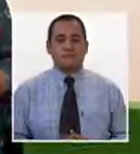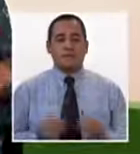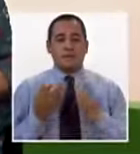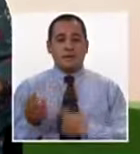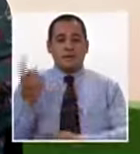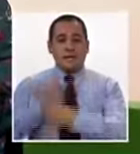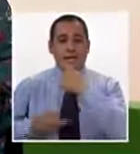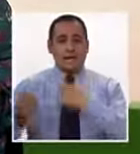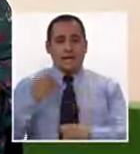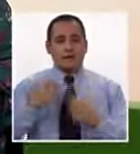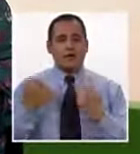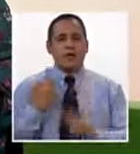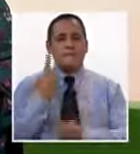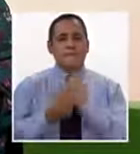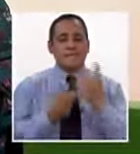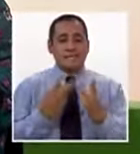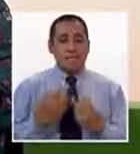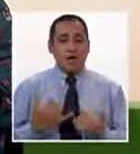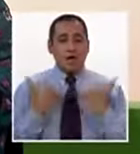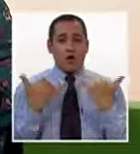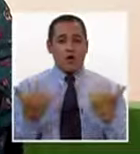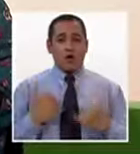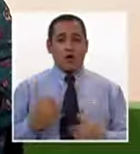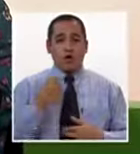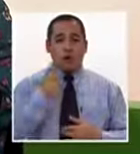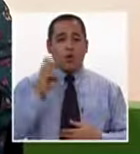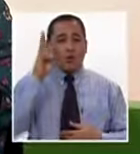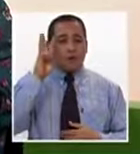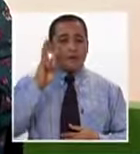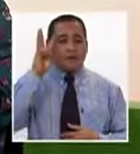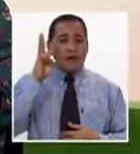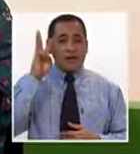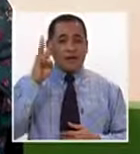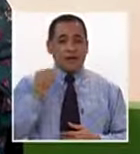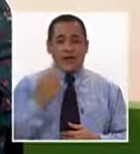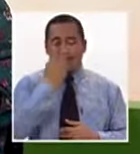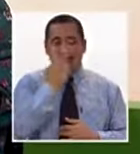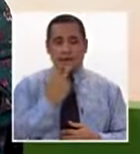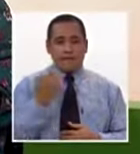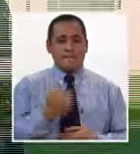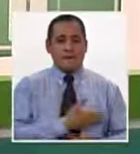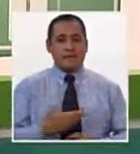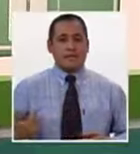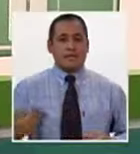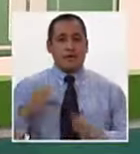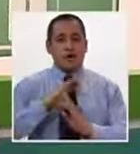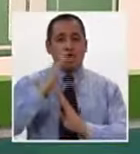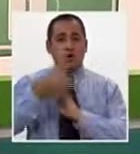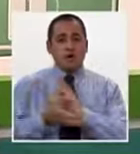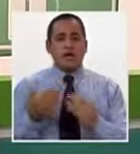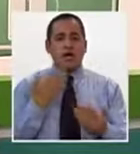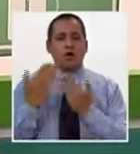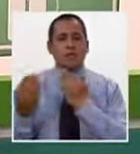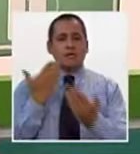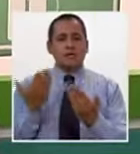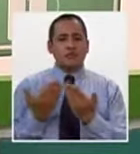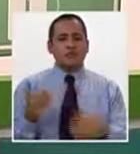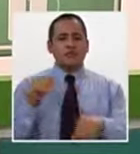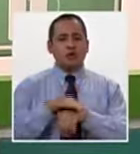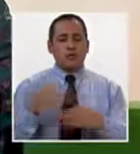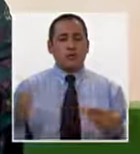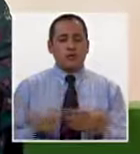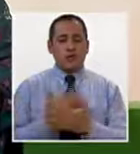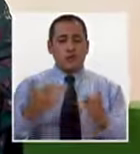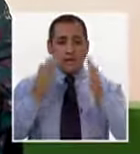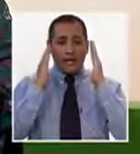Ya estamos de regreso y nos visita el día de hoy el señor Wilfredo Guzmán Jara, presidente del Conadis, con quien conversaremos sobre